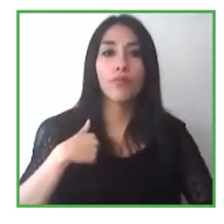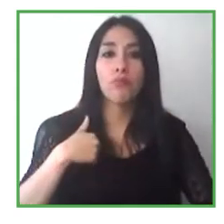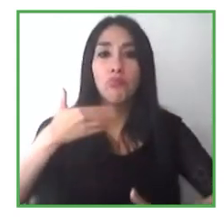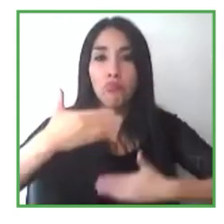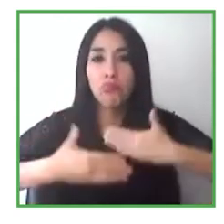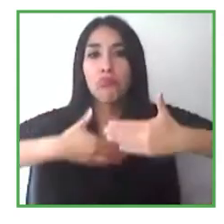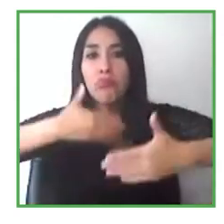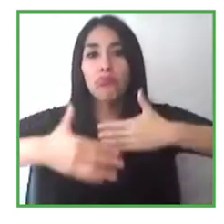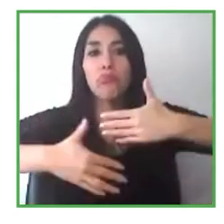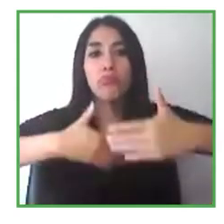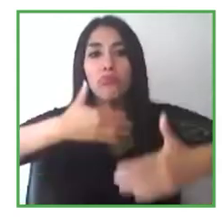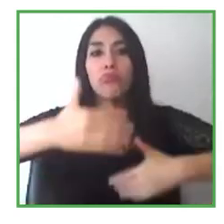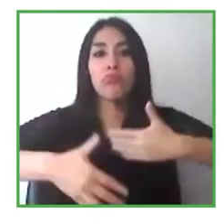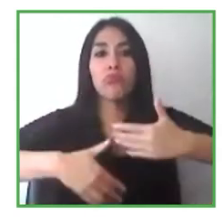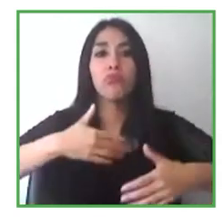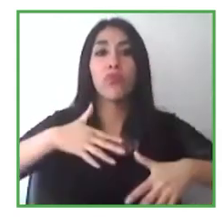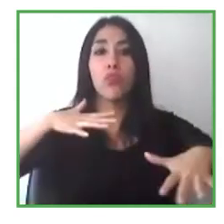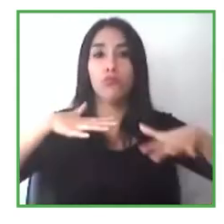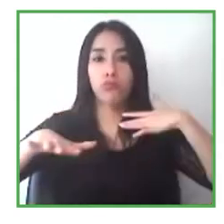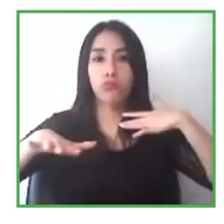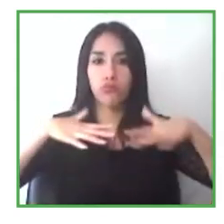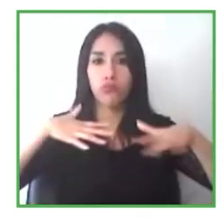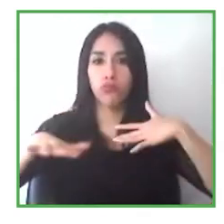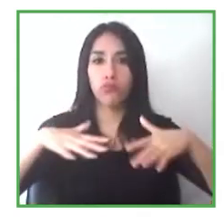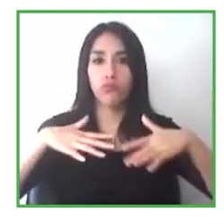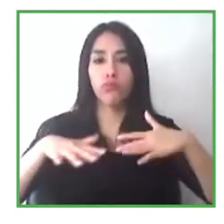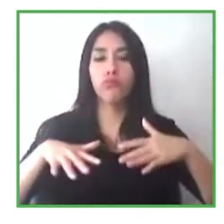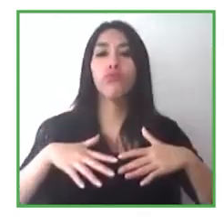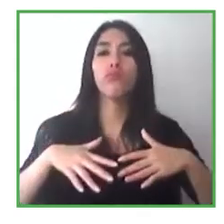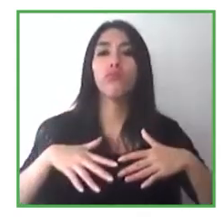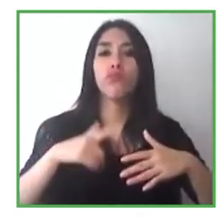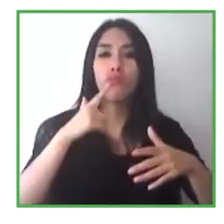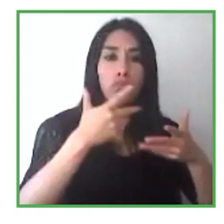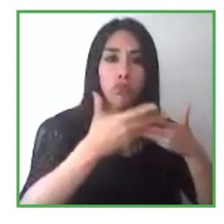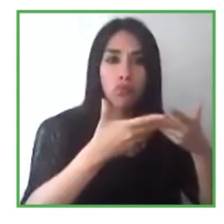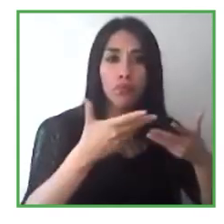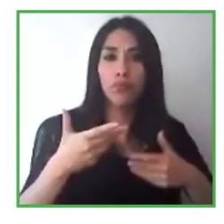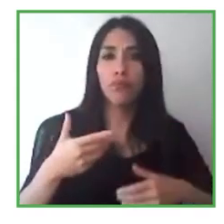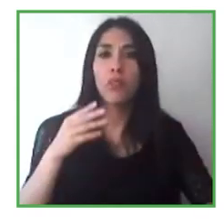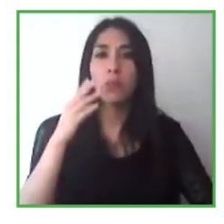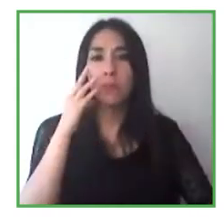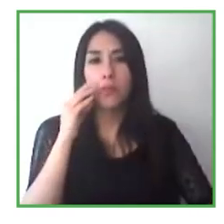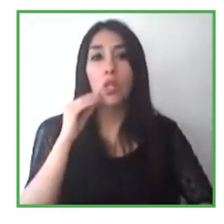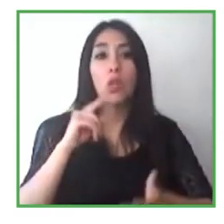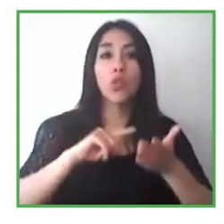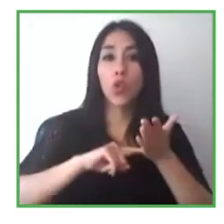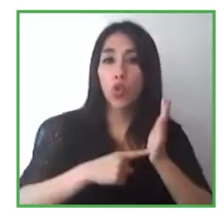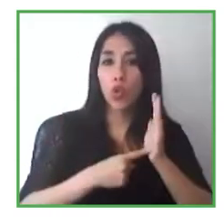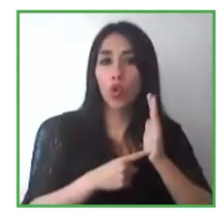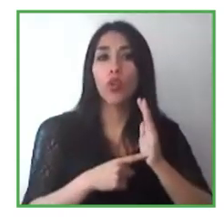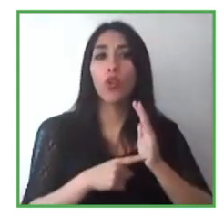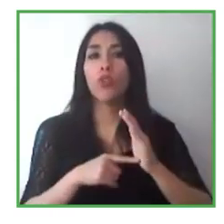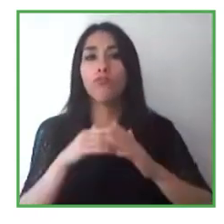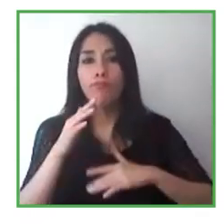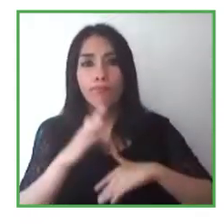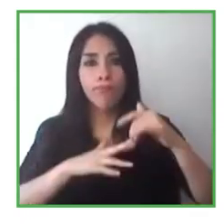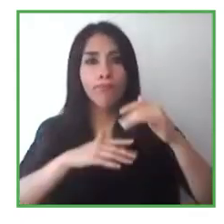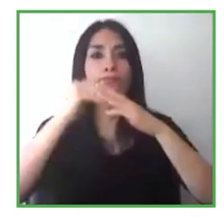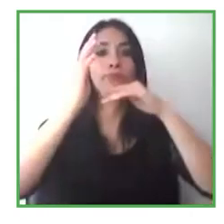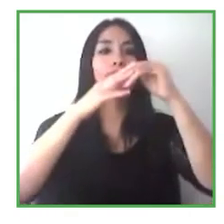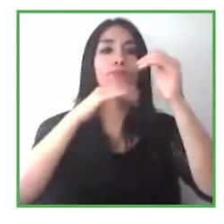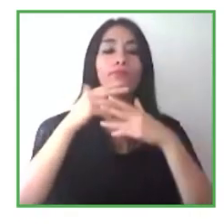mensaje con todos y que la tecnología es una herramienta para empoderarnos a todos para que hagamos más y mejor.